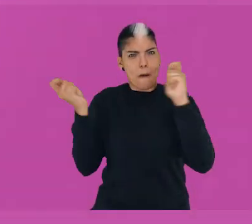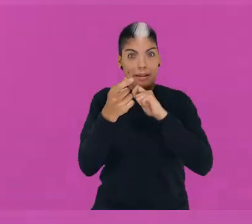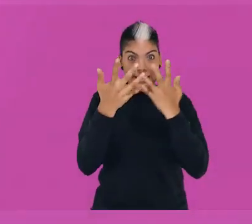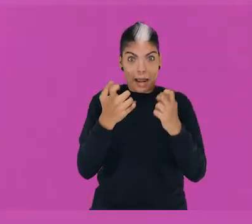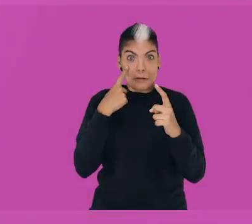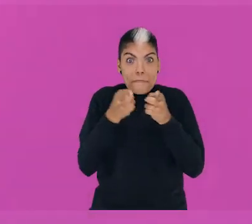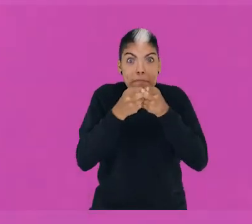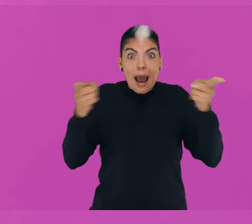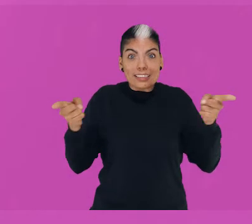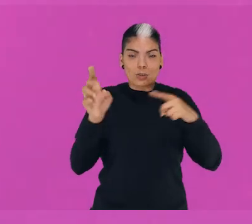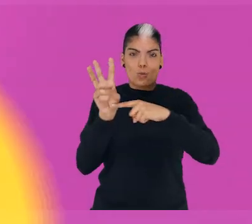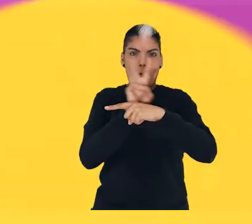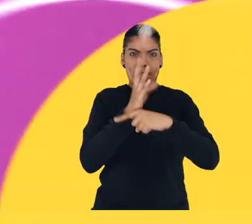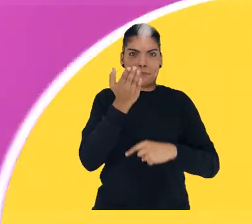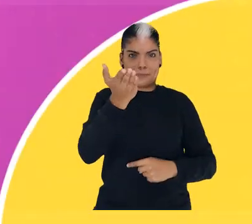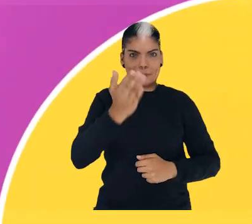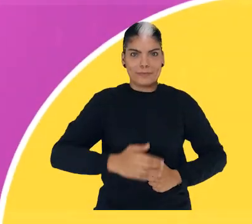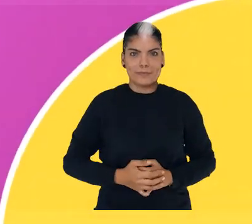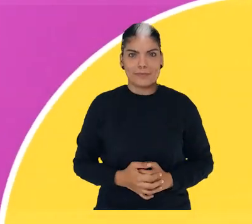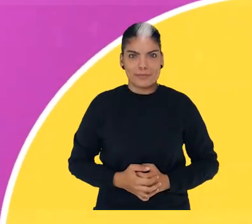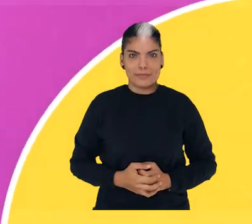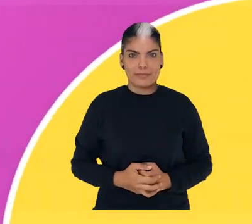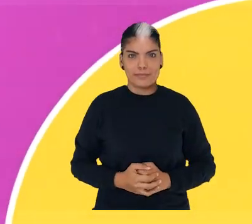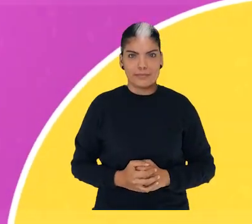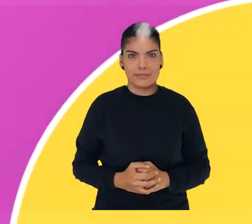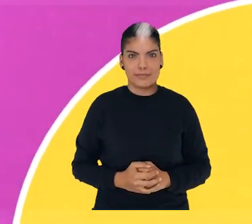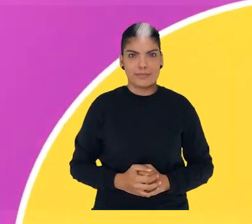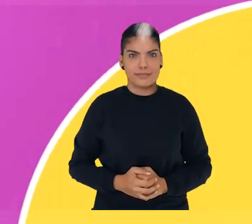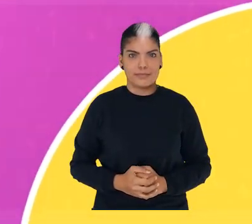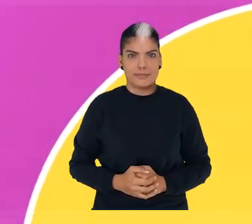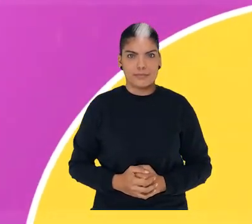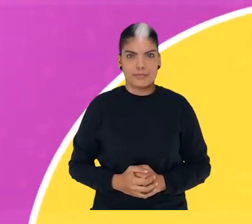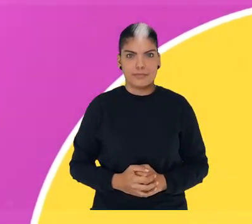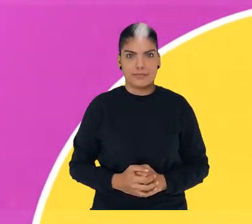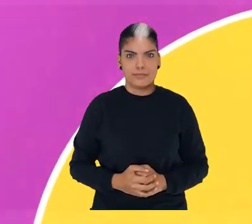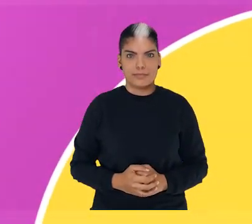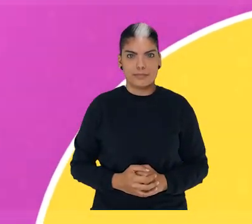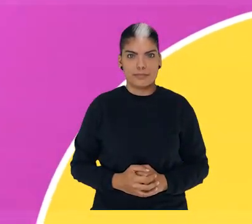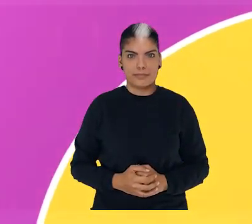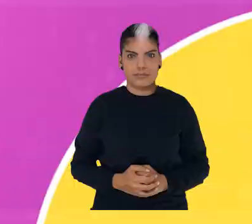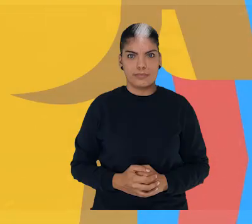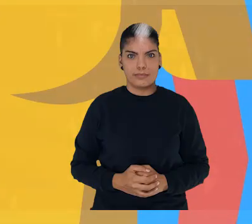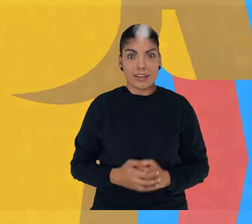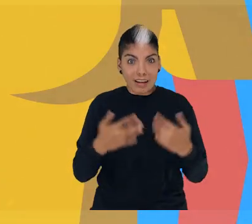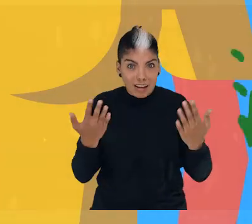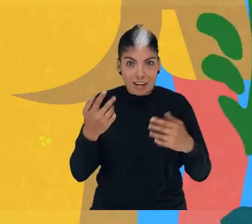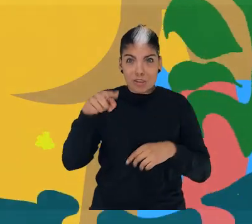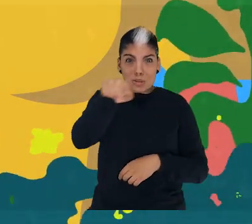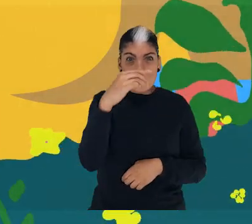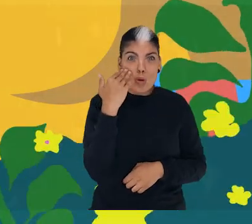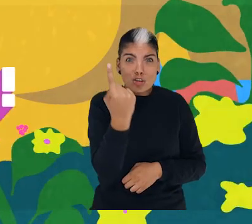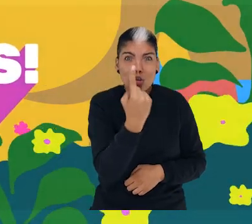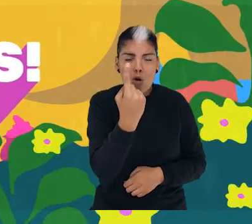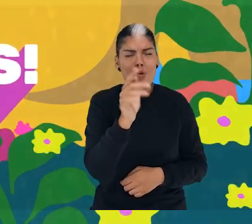información, ingresa a nuestra página web www.medellín.gov.co No estás sola,